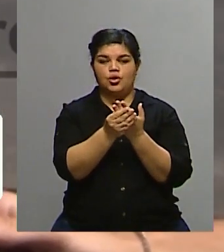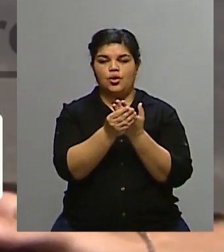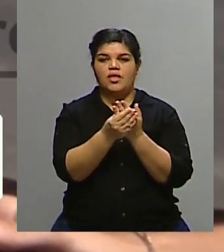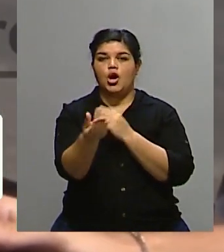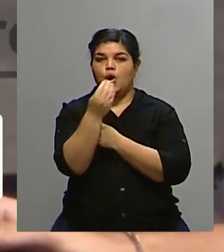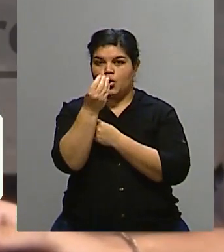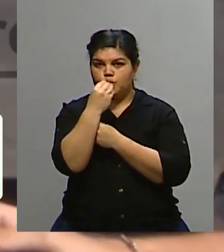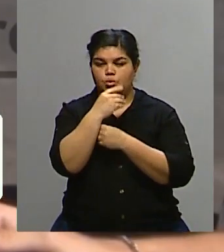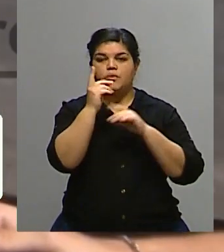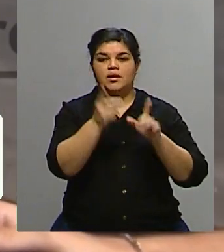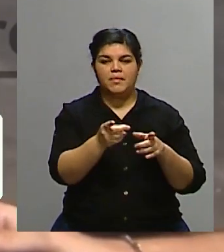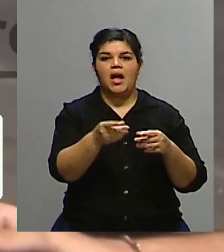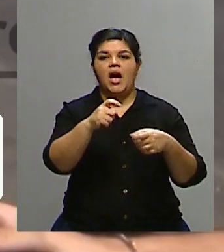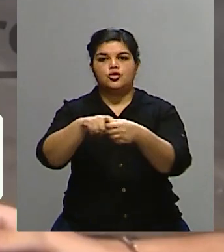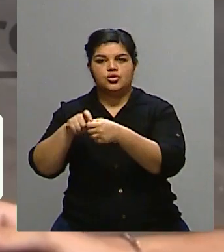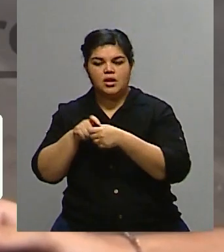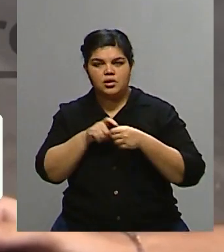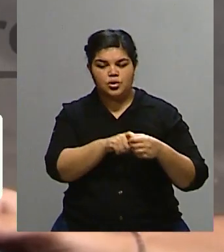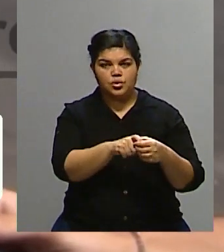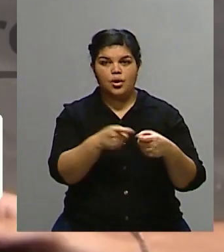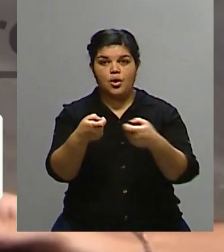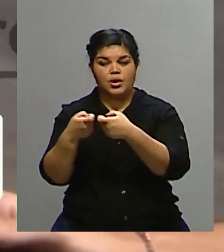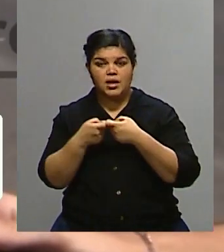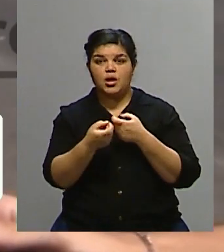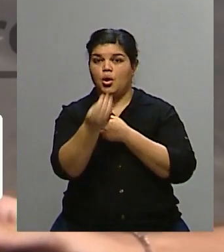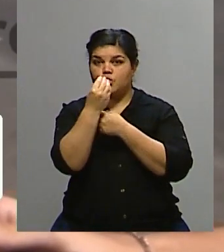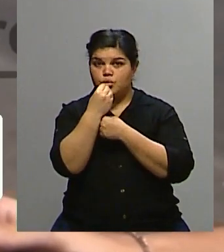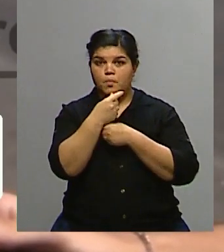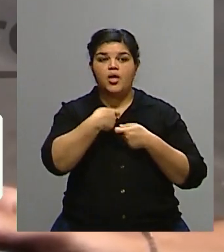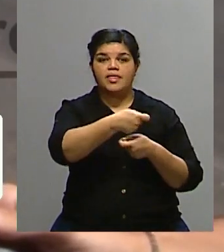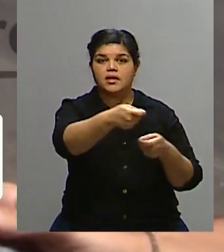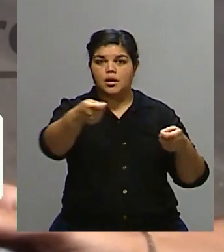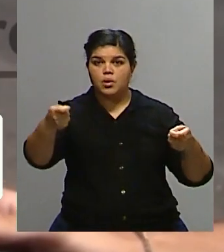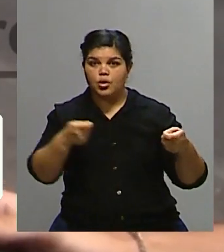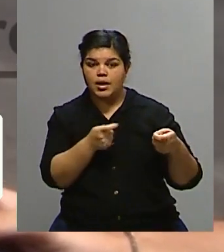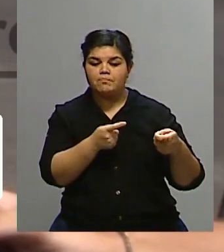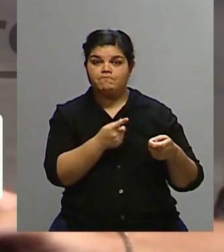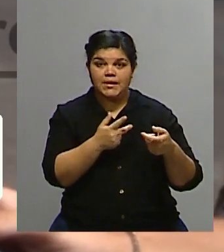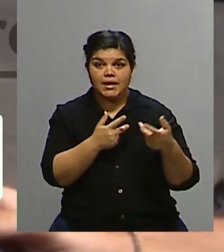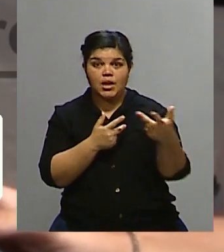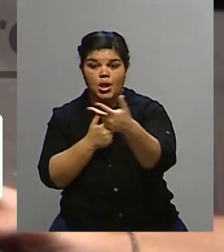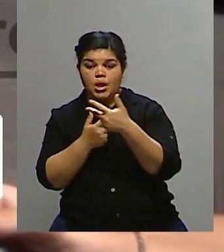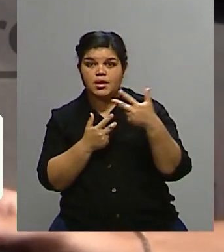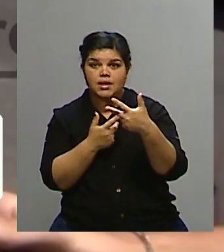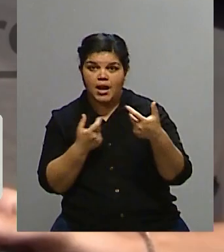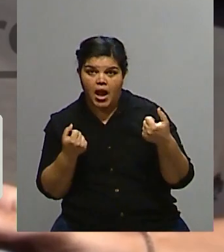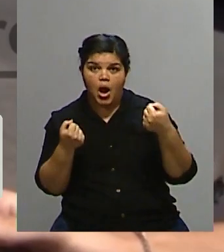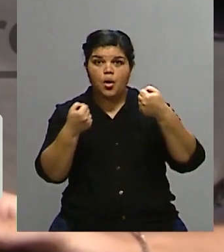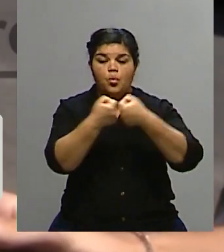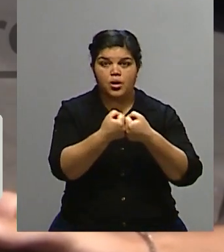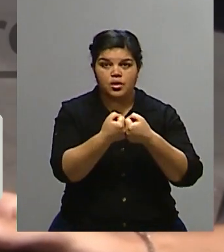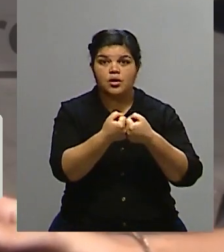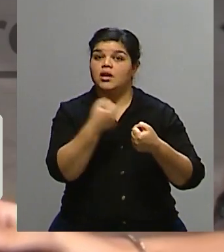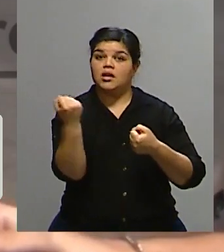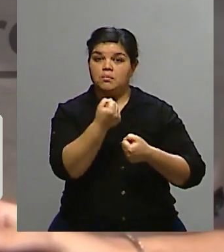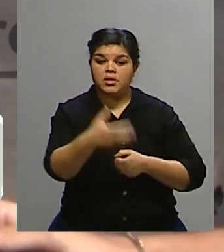asociaciones de consumidores y las distribuidoras. Lo que proponemos es que alcancen un acuerdo entre ellos y fijemos una cesta de la